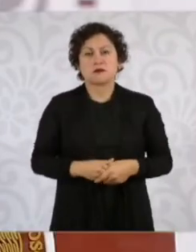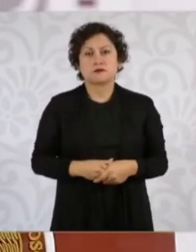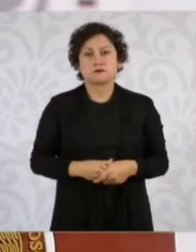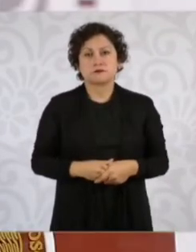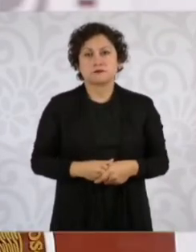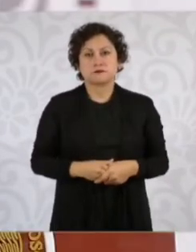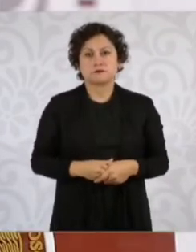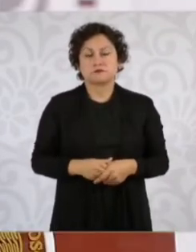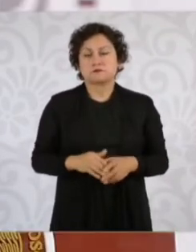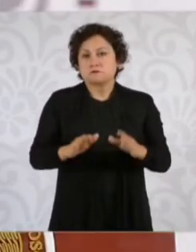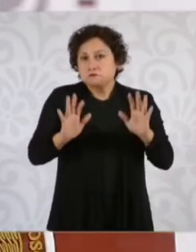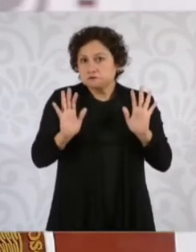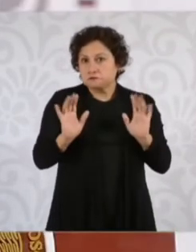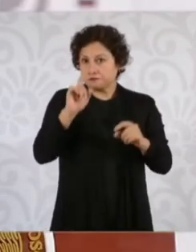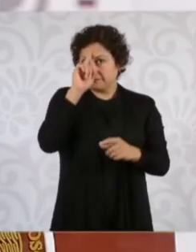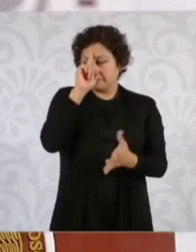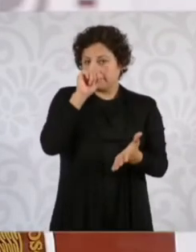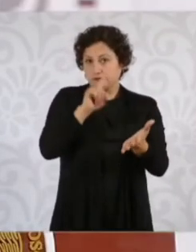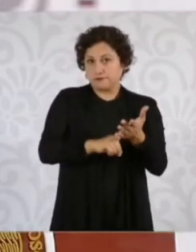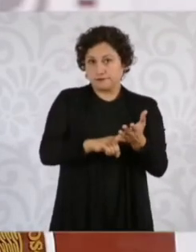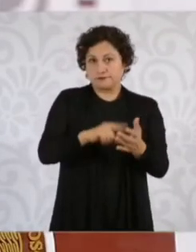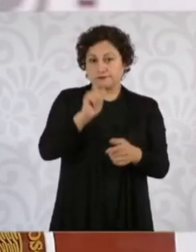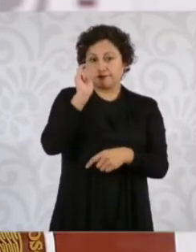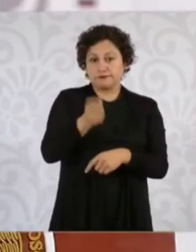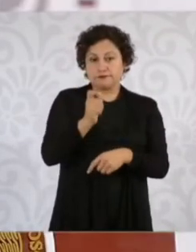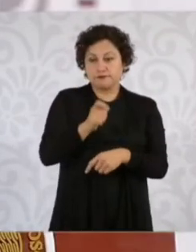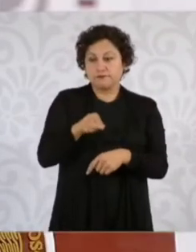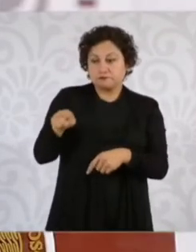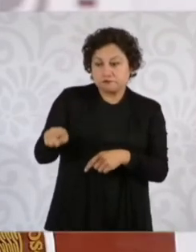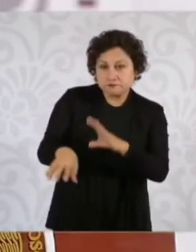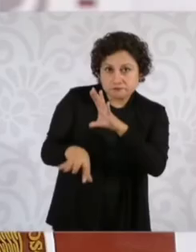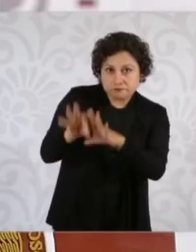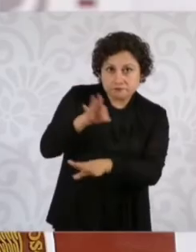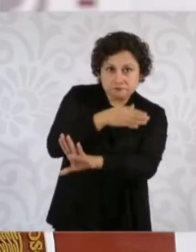no... Entiendo que no hay nada, pues, en contra de Francisco hasta ahora. No. Sí. Gracias.